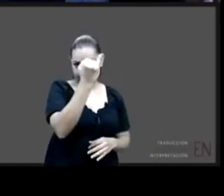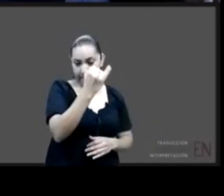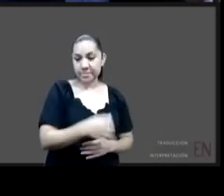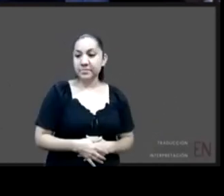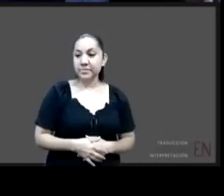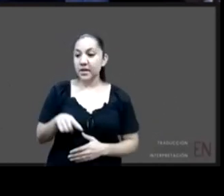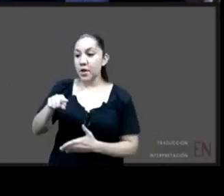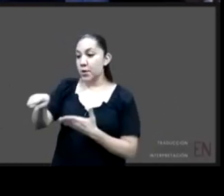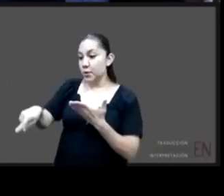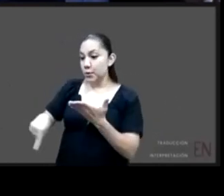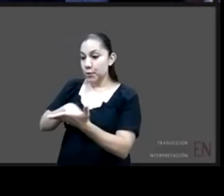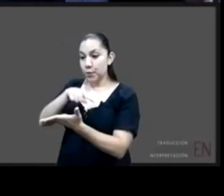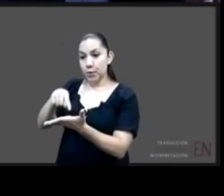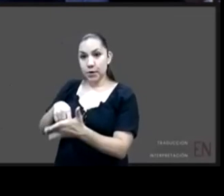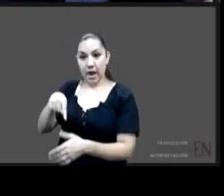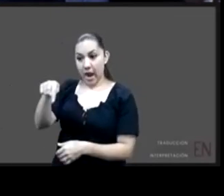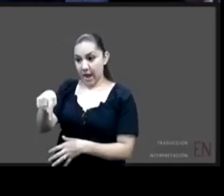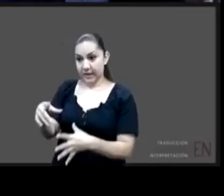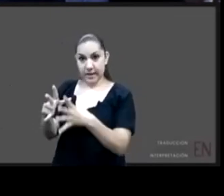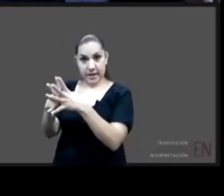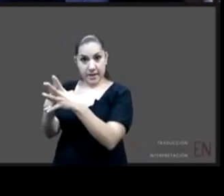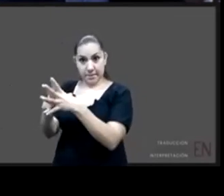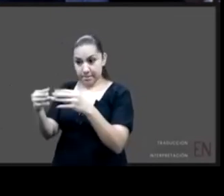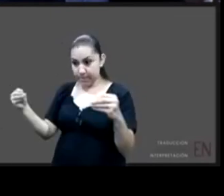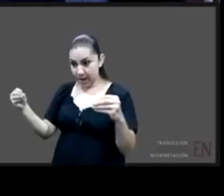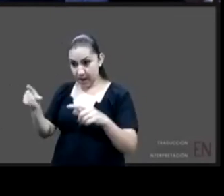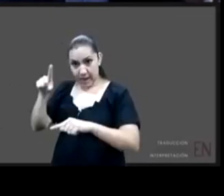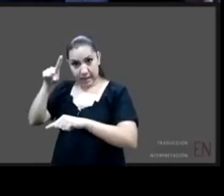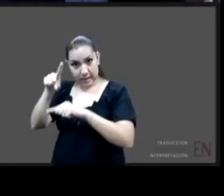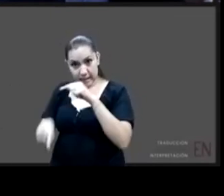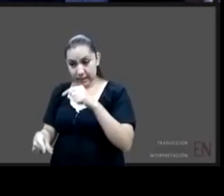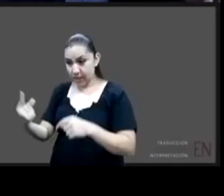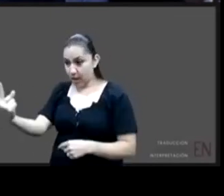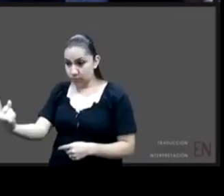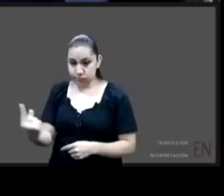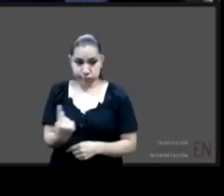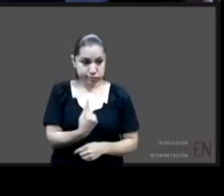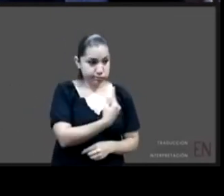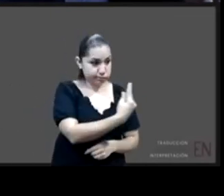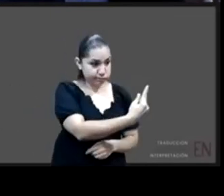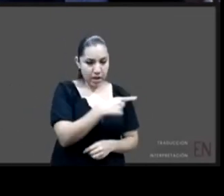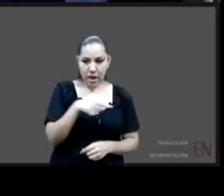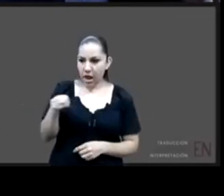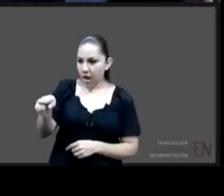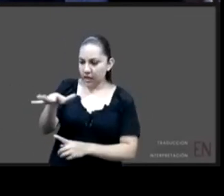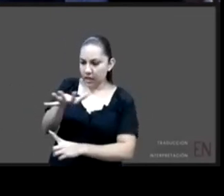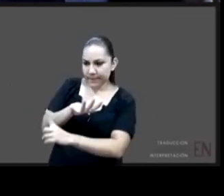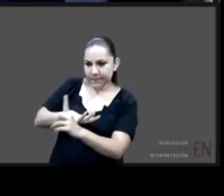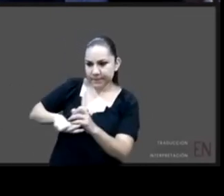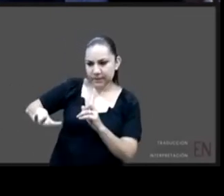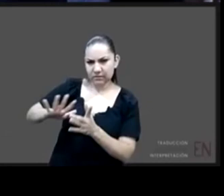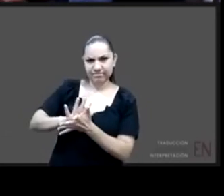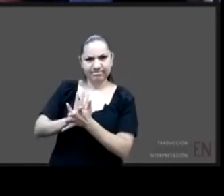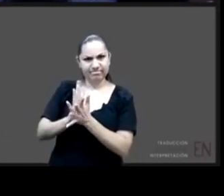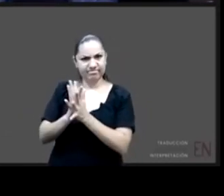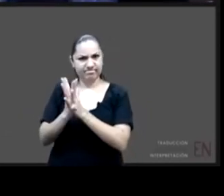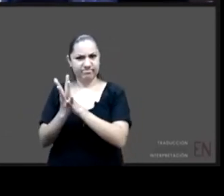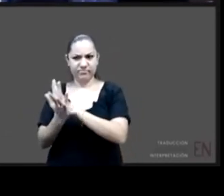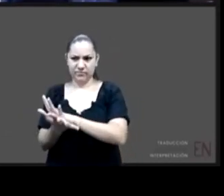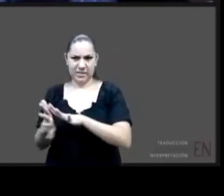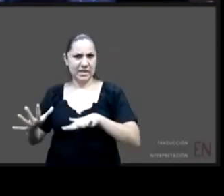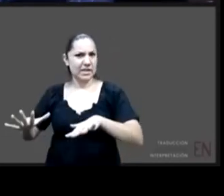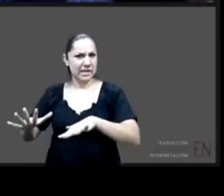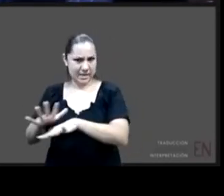límite no natural es un estado constante de transición sus habitantes son los